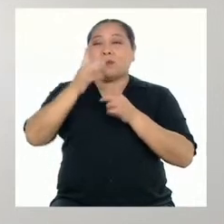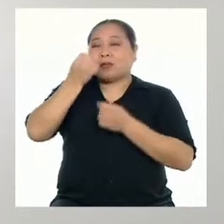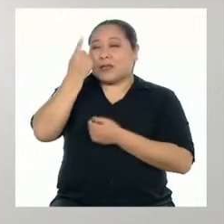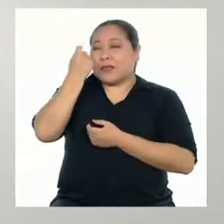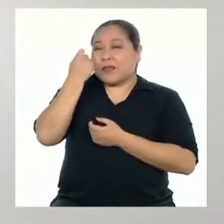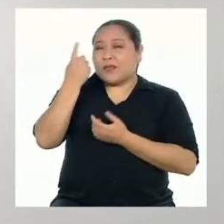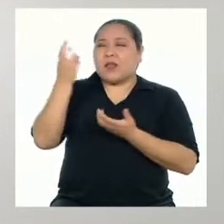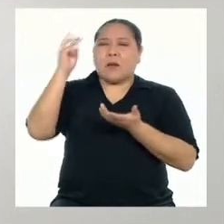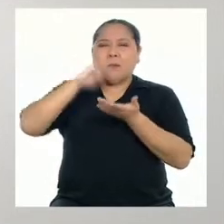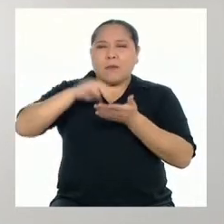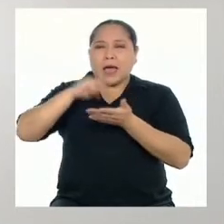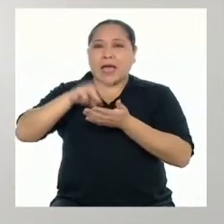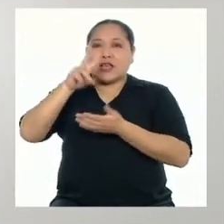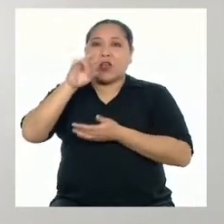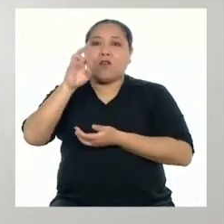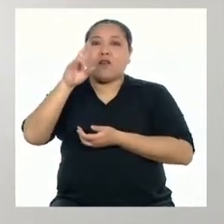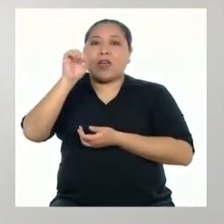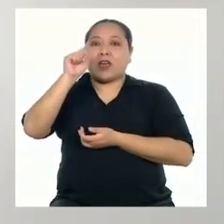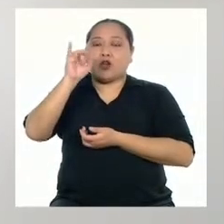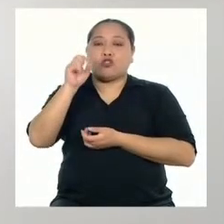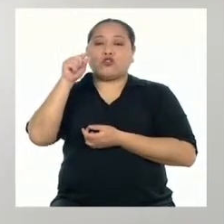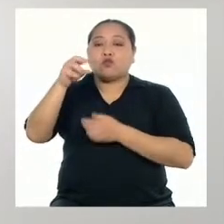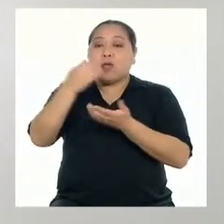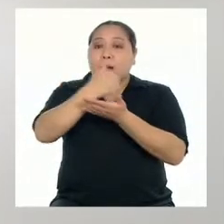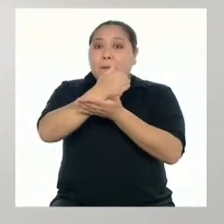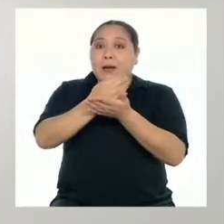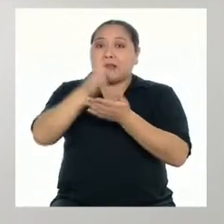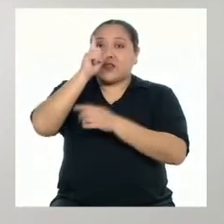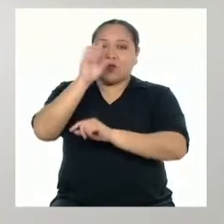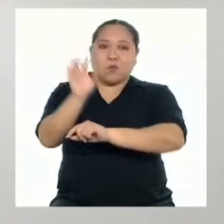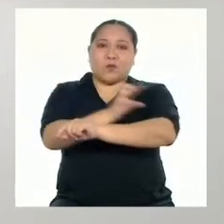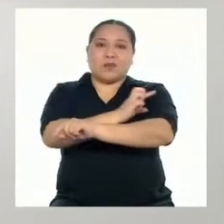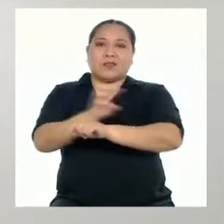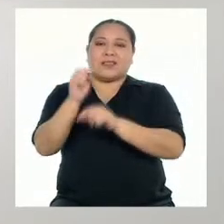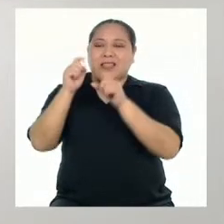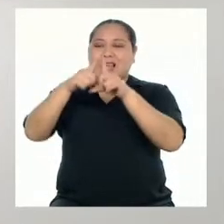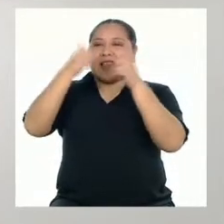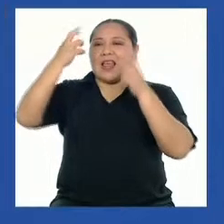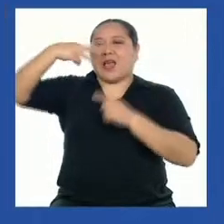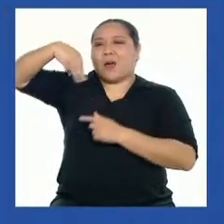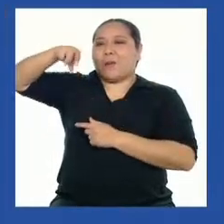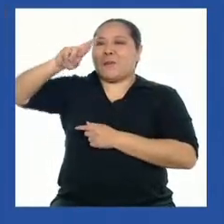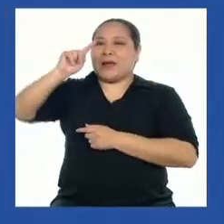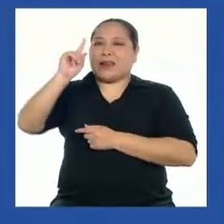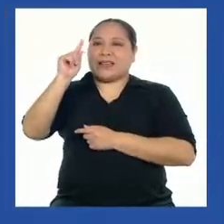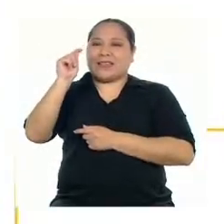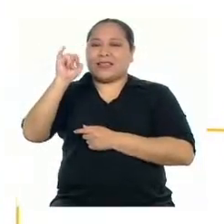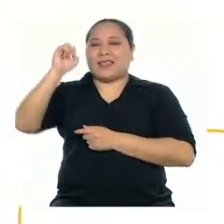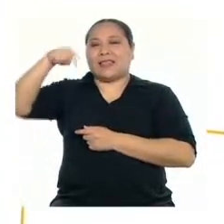los versos, a partir de un fragmento de una poesía del gran Martín Adán.